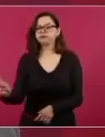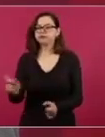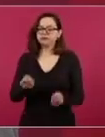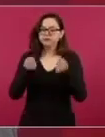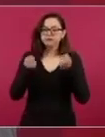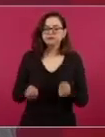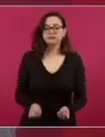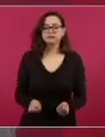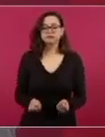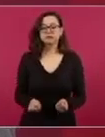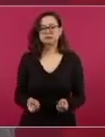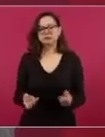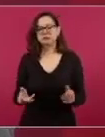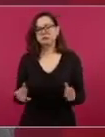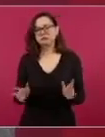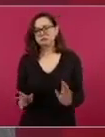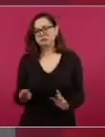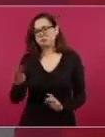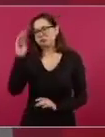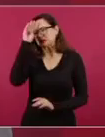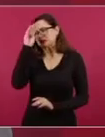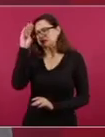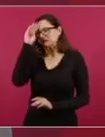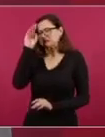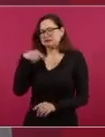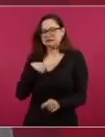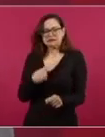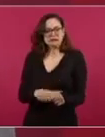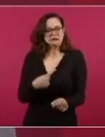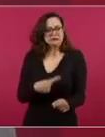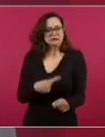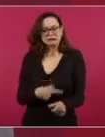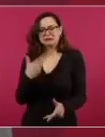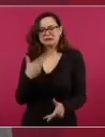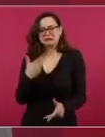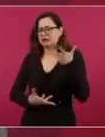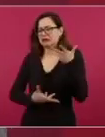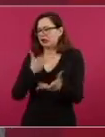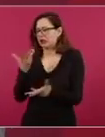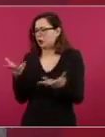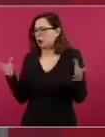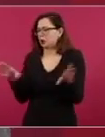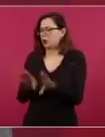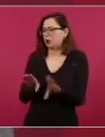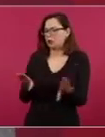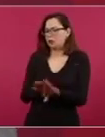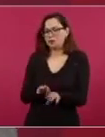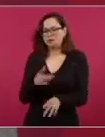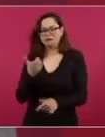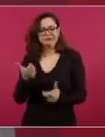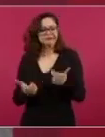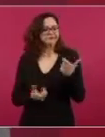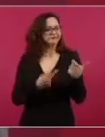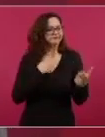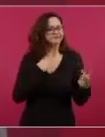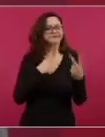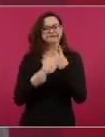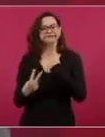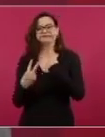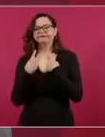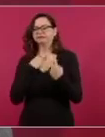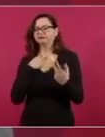pensando que si nos enfermamos, ¿cómo nos vamos a curar? ¿De dónde vamos a sacar el dinero para